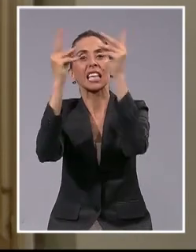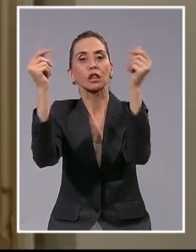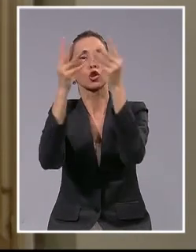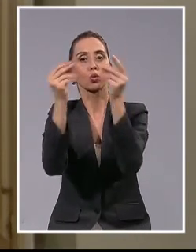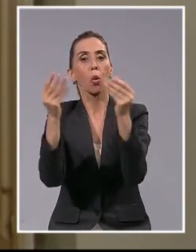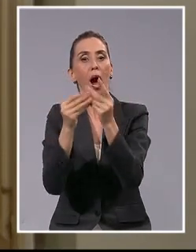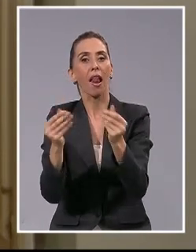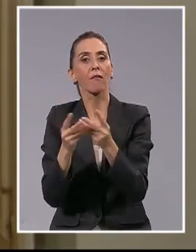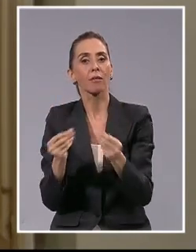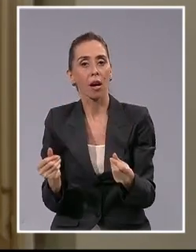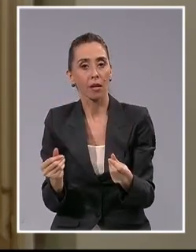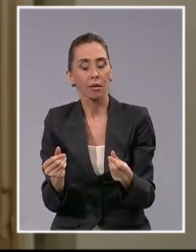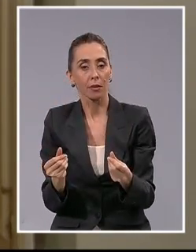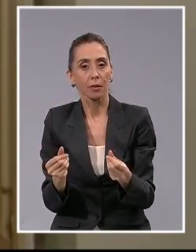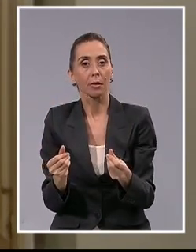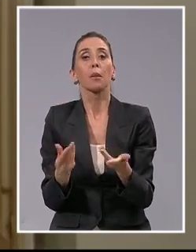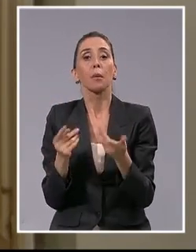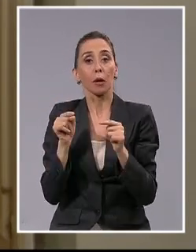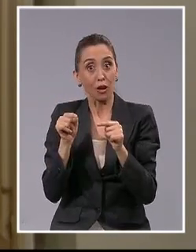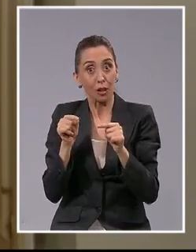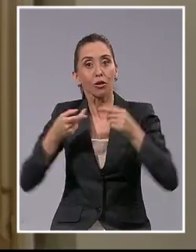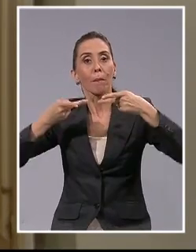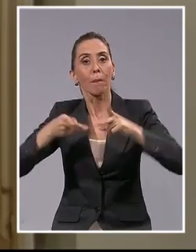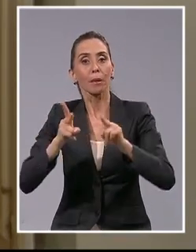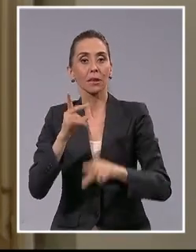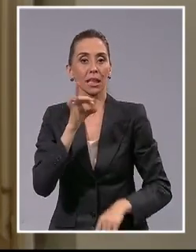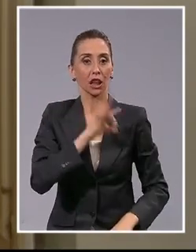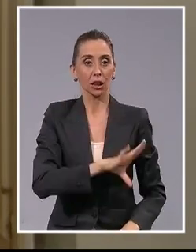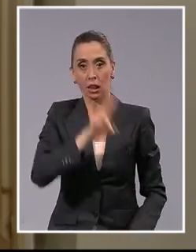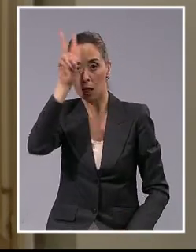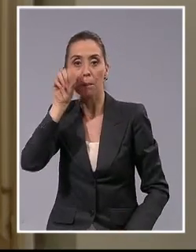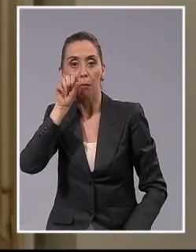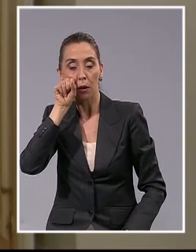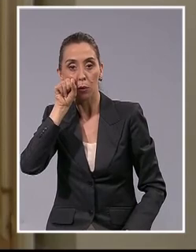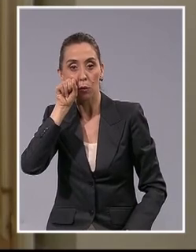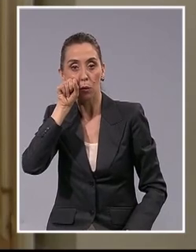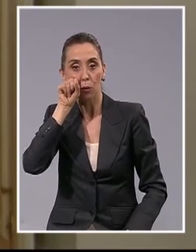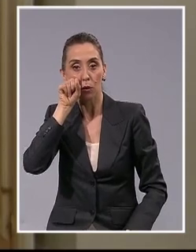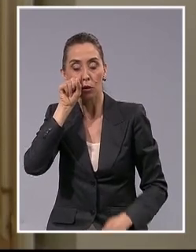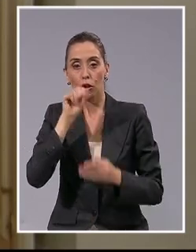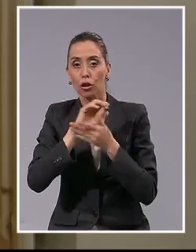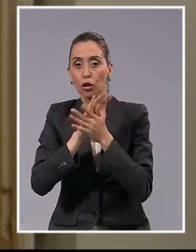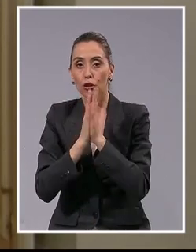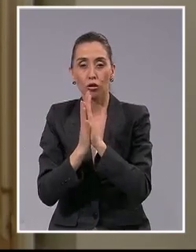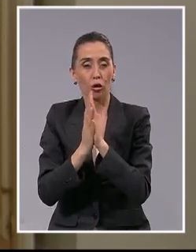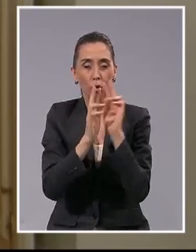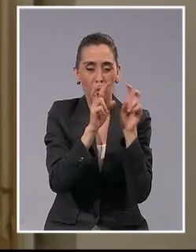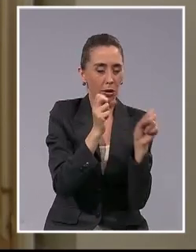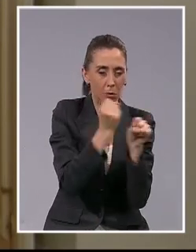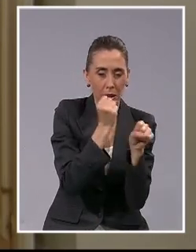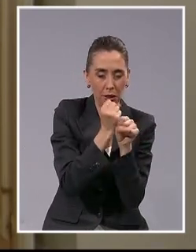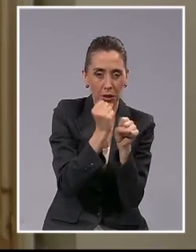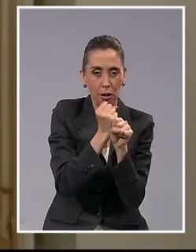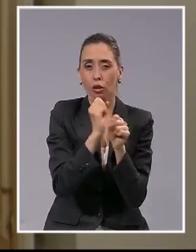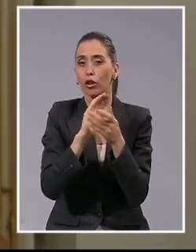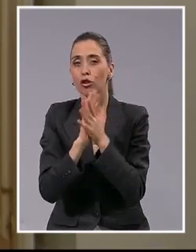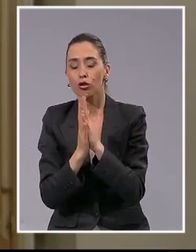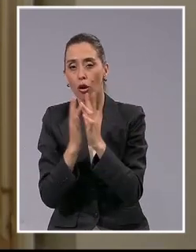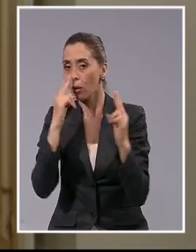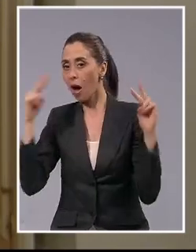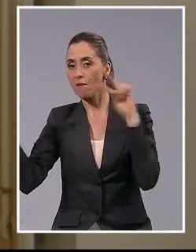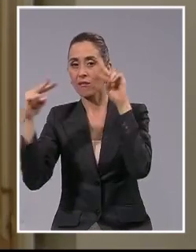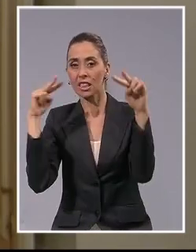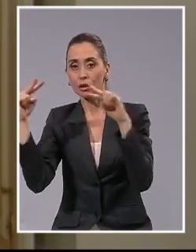de forma tal de permitir que Chile y Perú concentren toda su agenda, todas sus